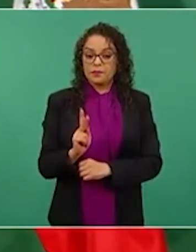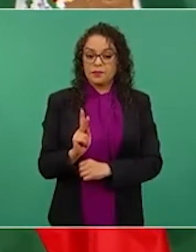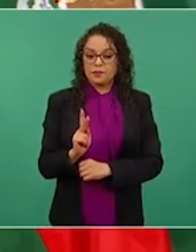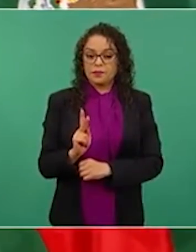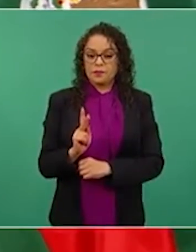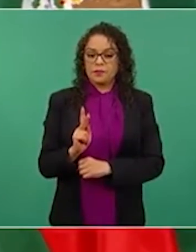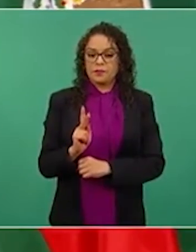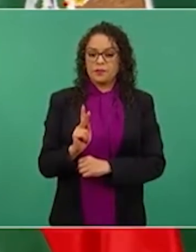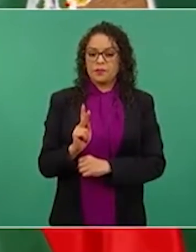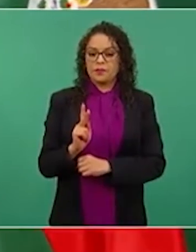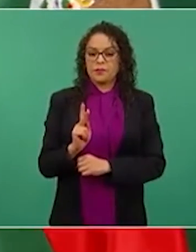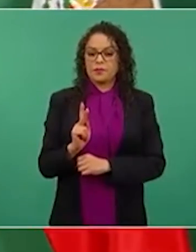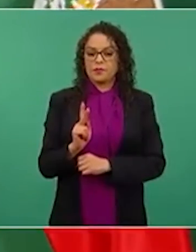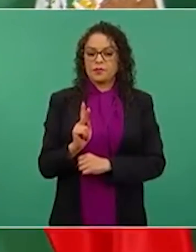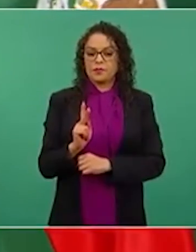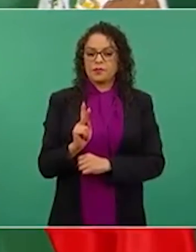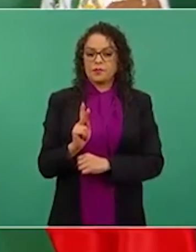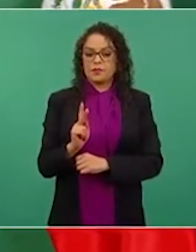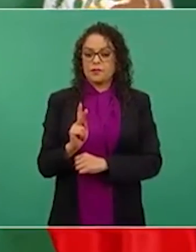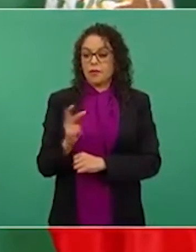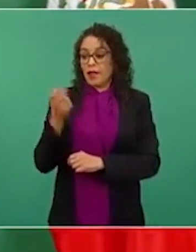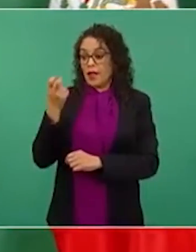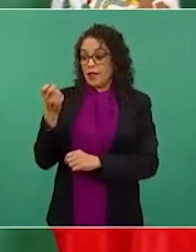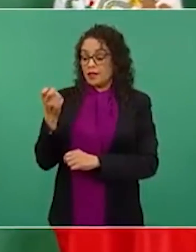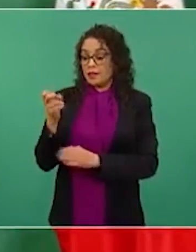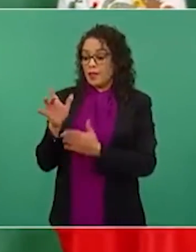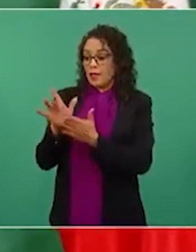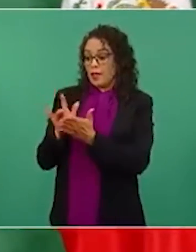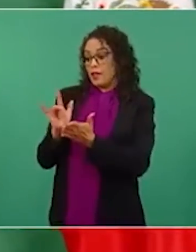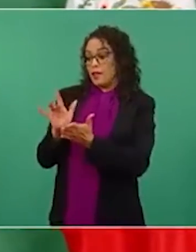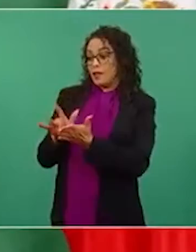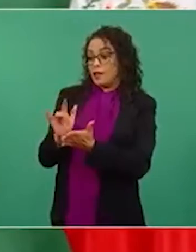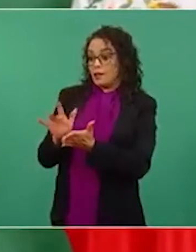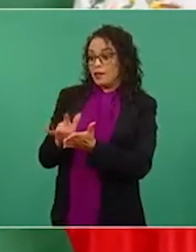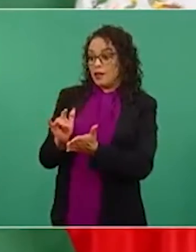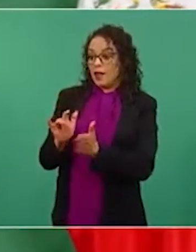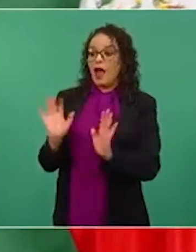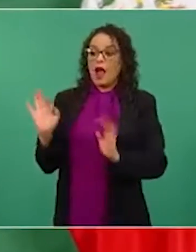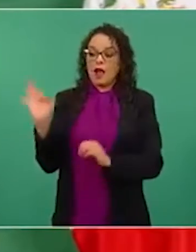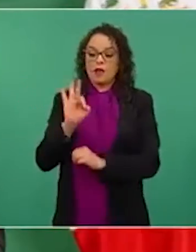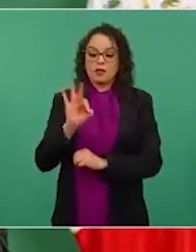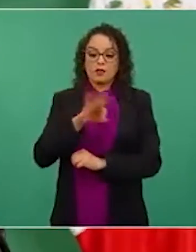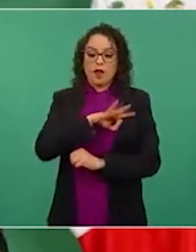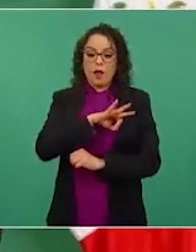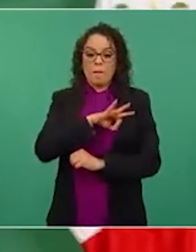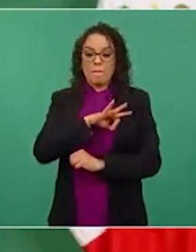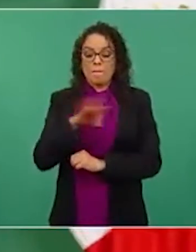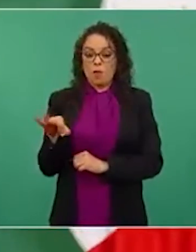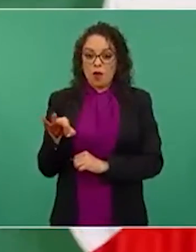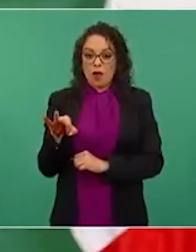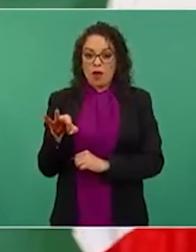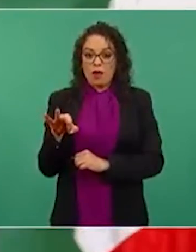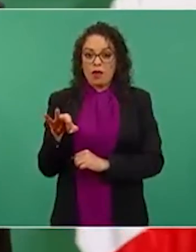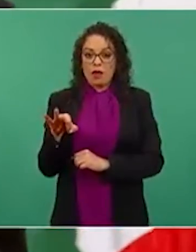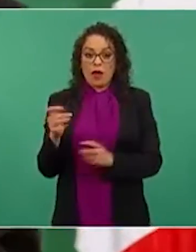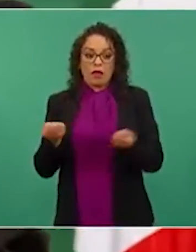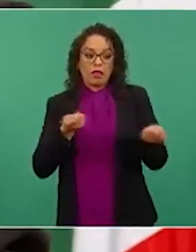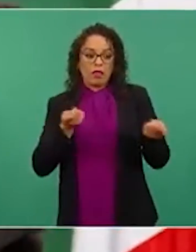para mediatizar. La educación tiene que